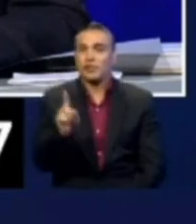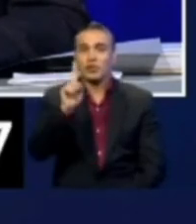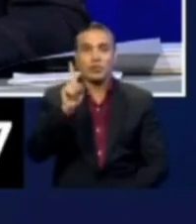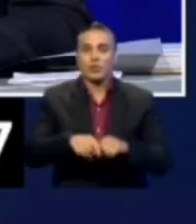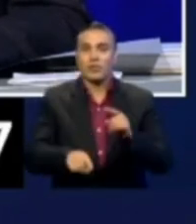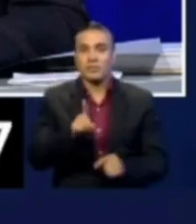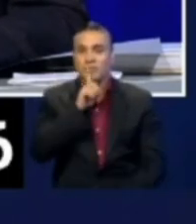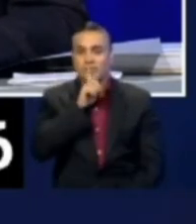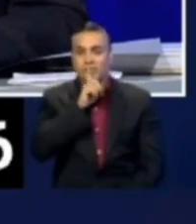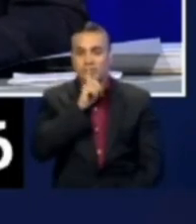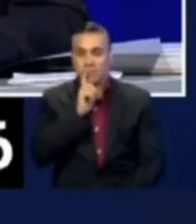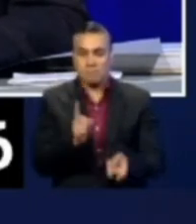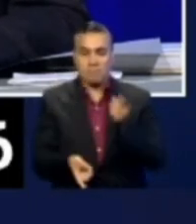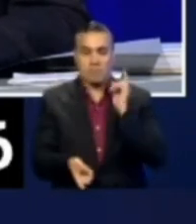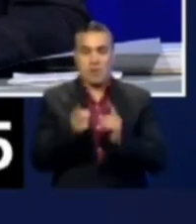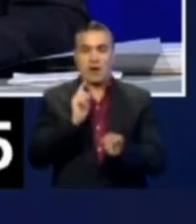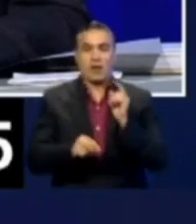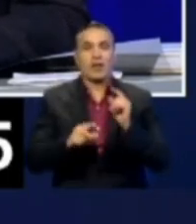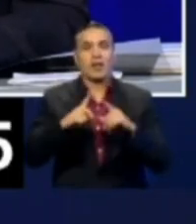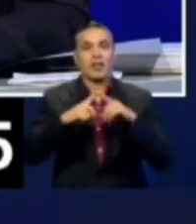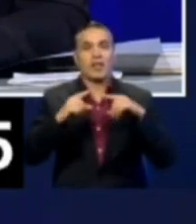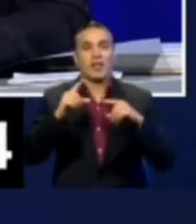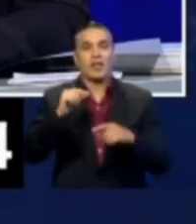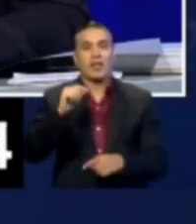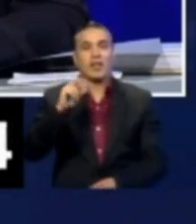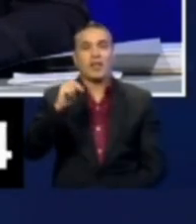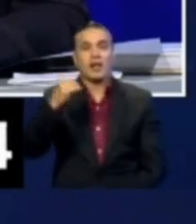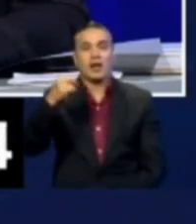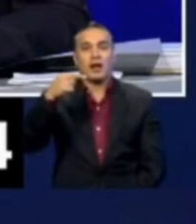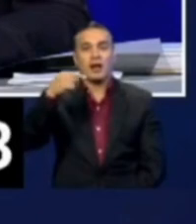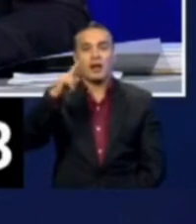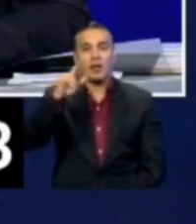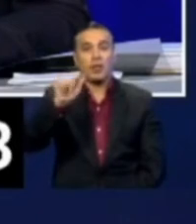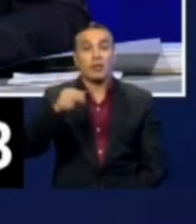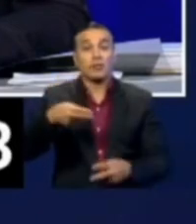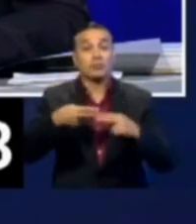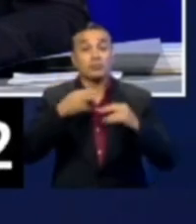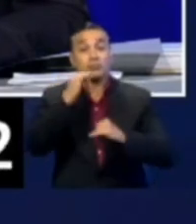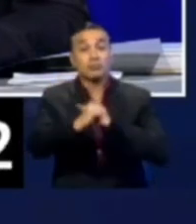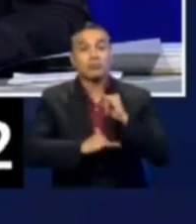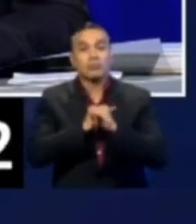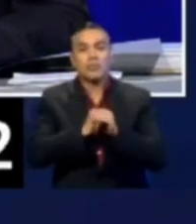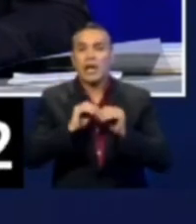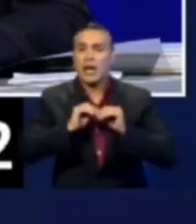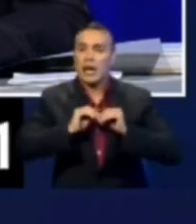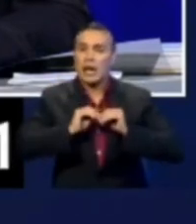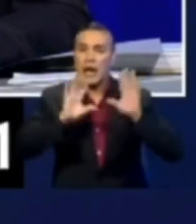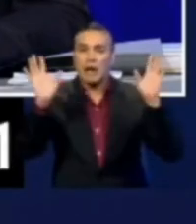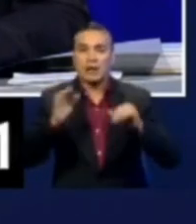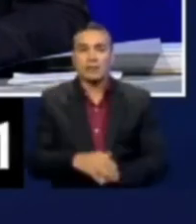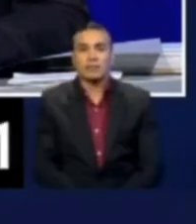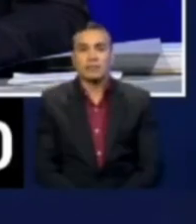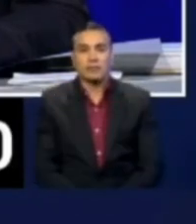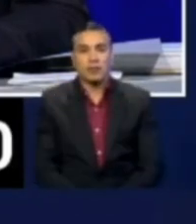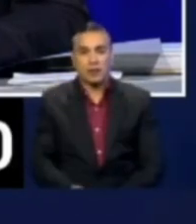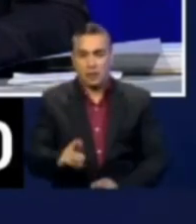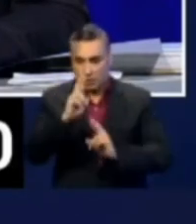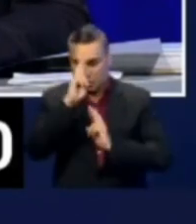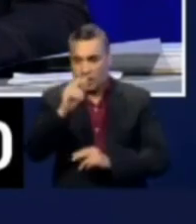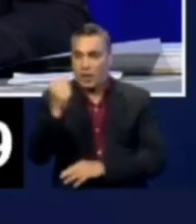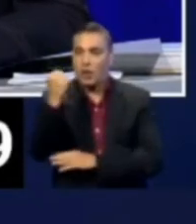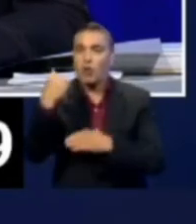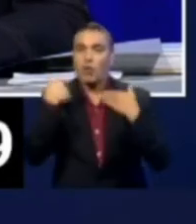quedar callados con la dictadura de Nicaragua. Las relaciones internacionales tienen que ser claras. respeto a los derechos